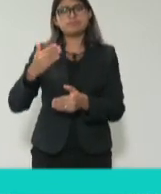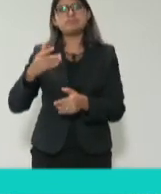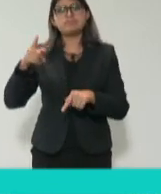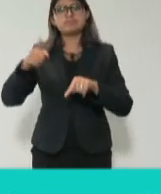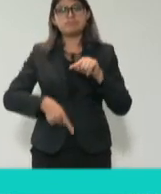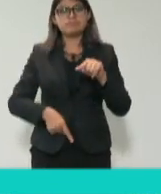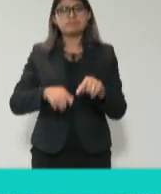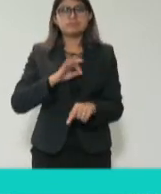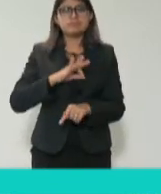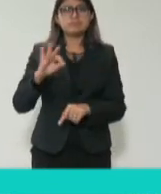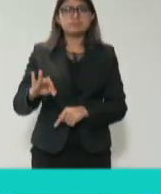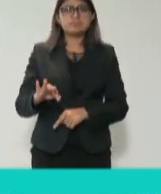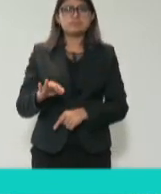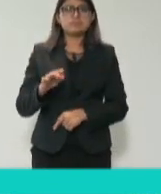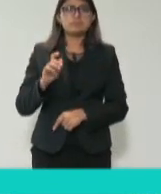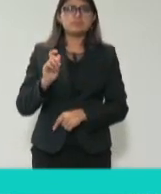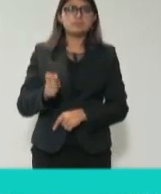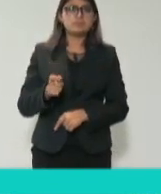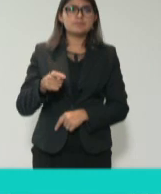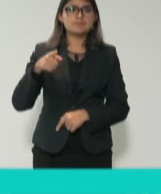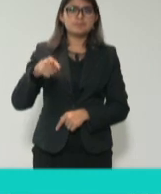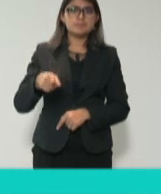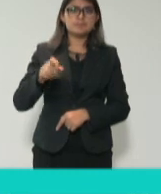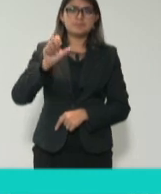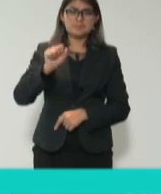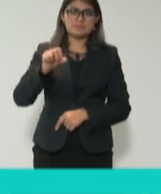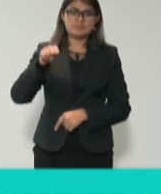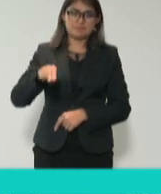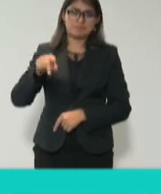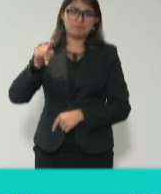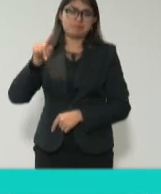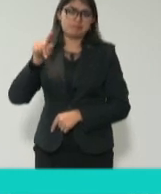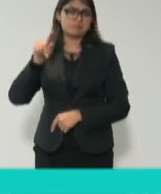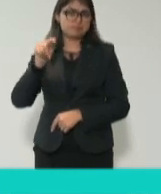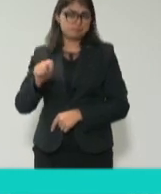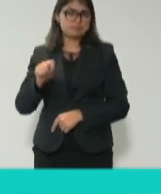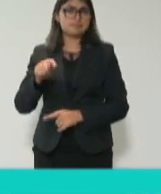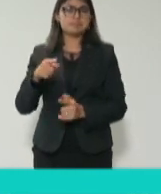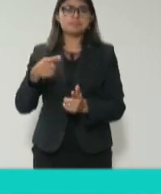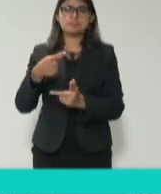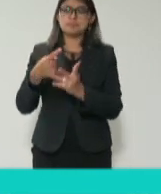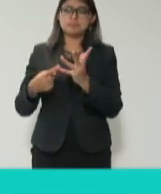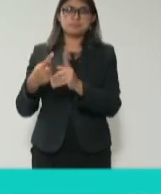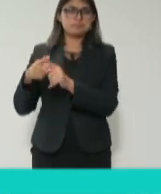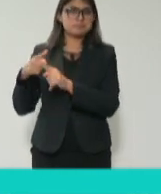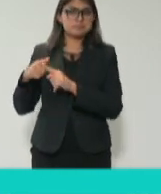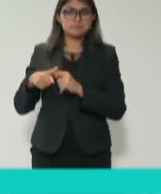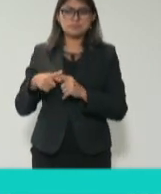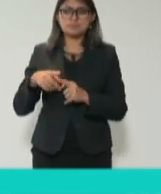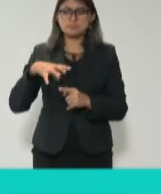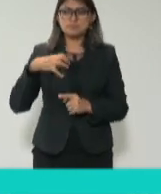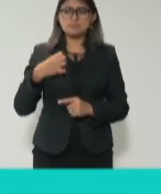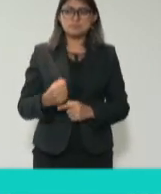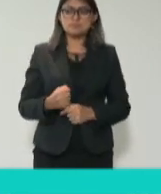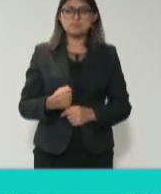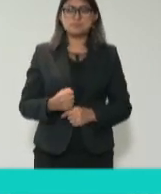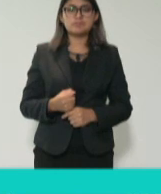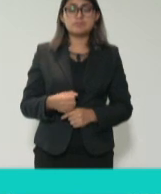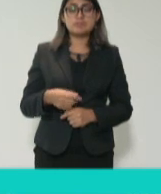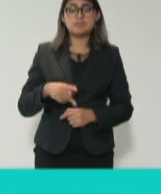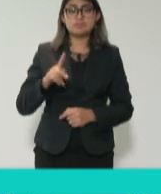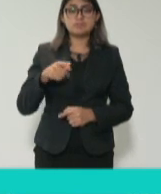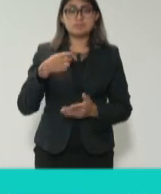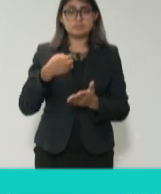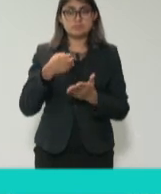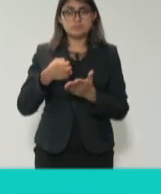al propio Sistema Nacional de Transparencia, que data de más tiempo hacia atrás, y lo cual ha permitido